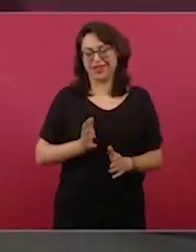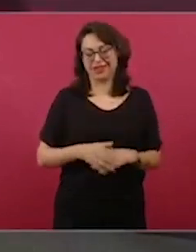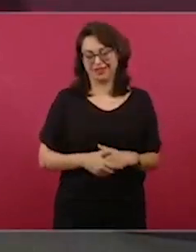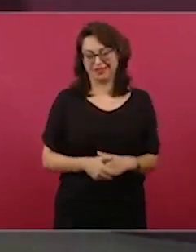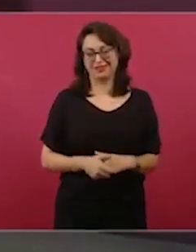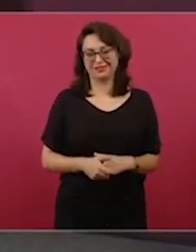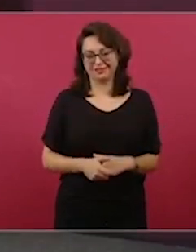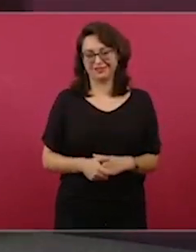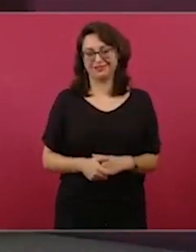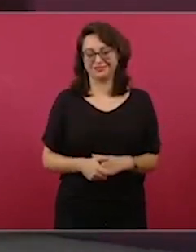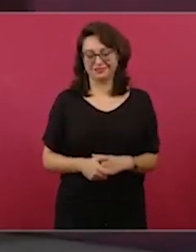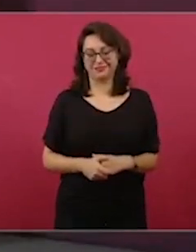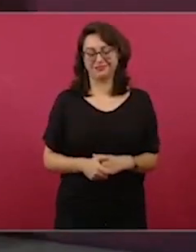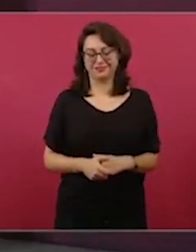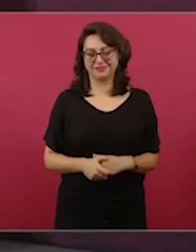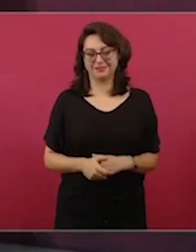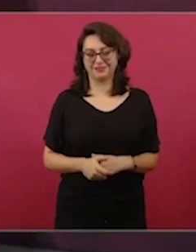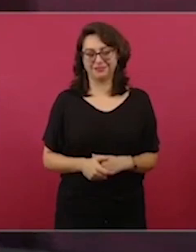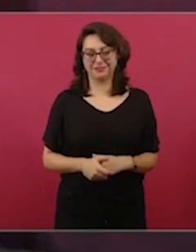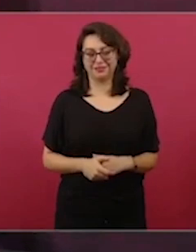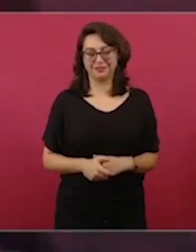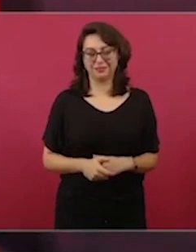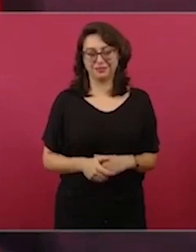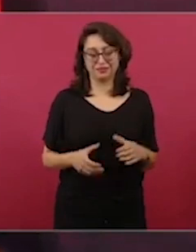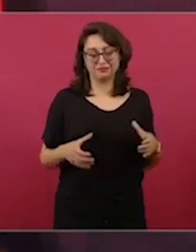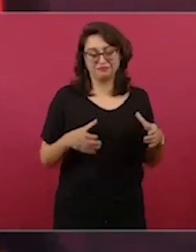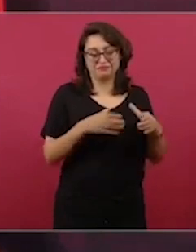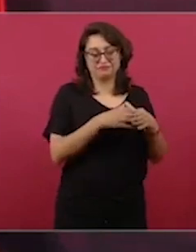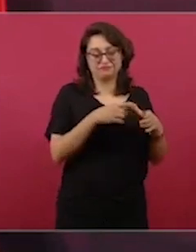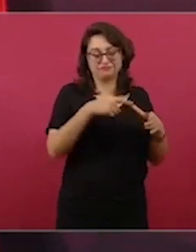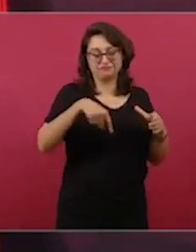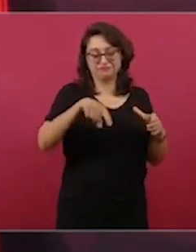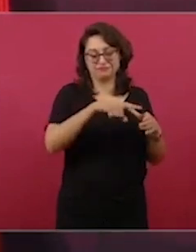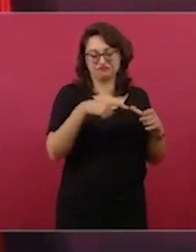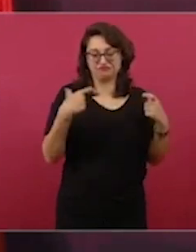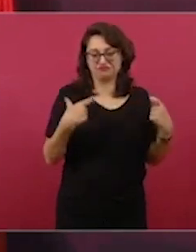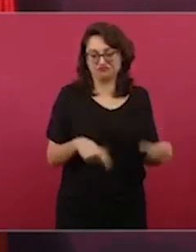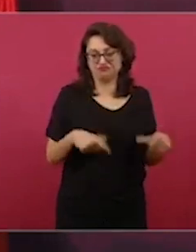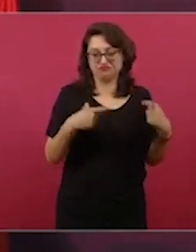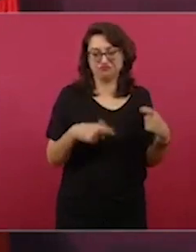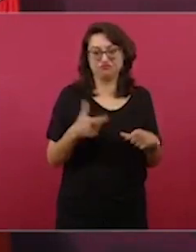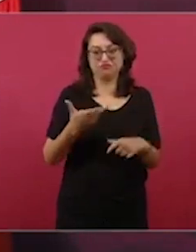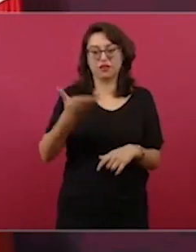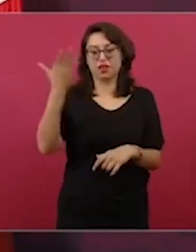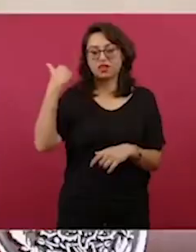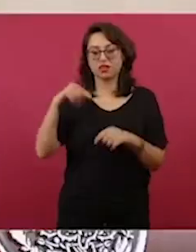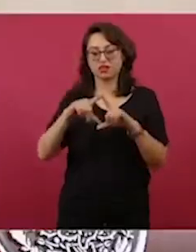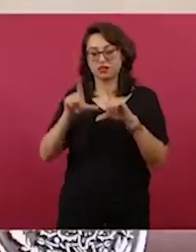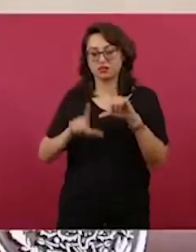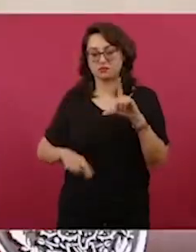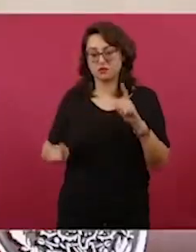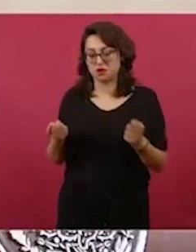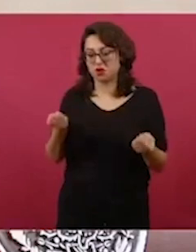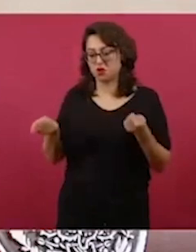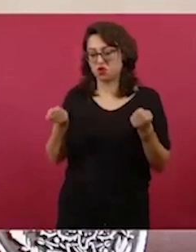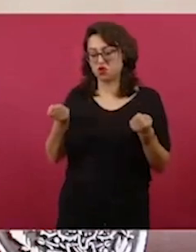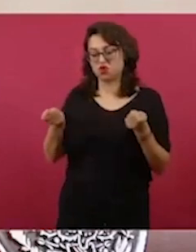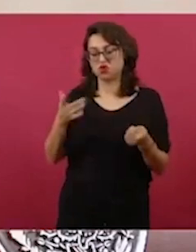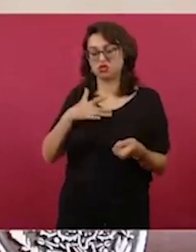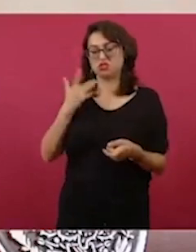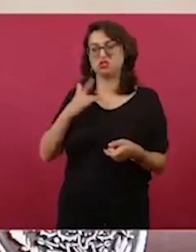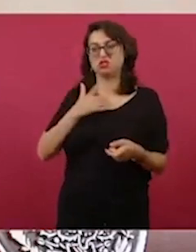que se creían los dueños de México y los del Reforma.